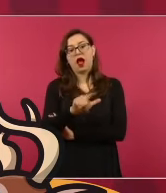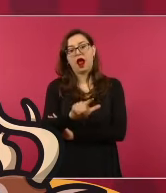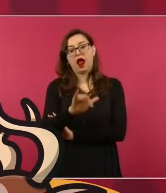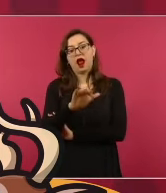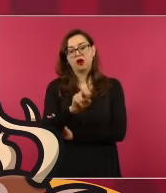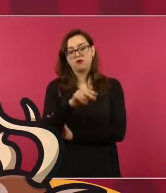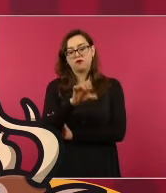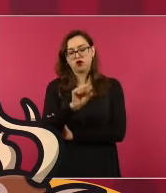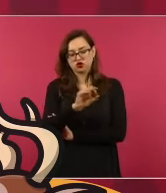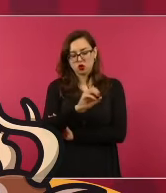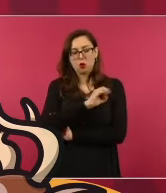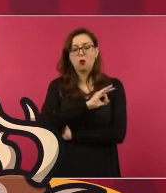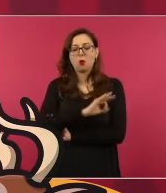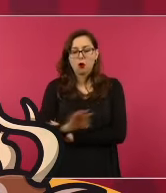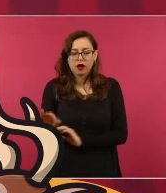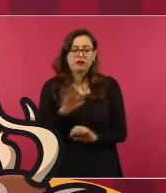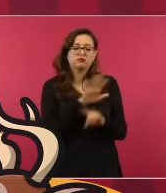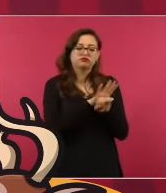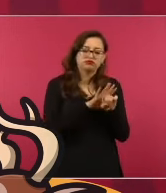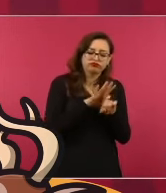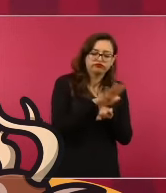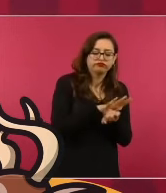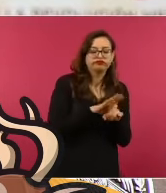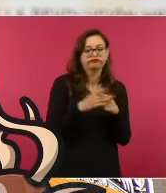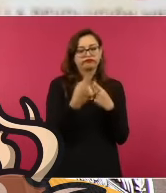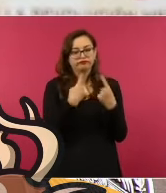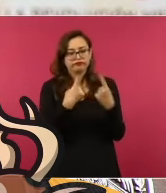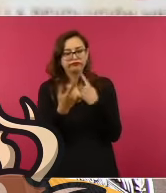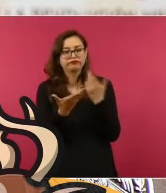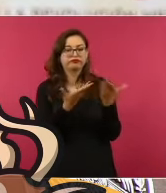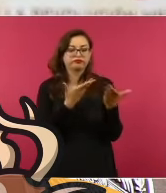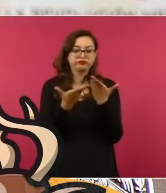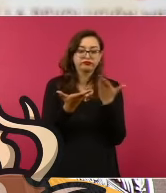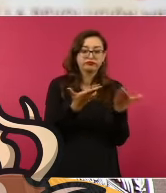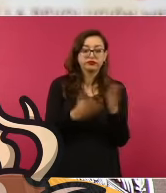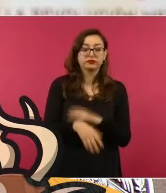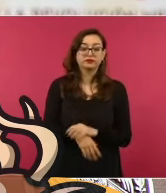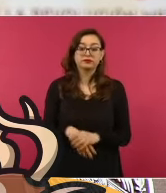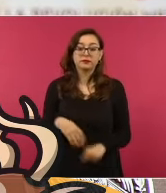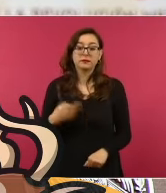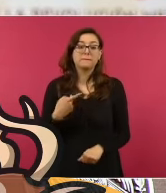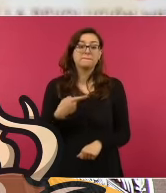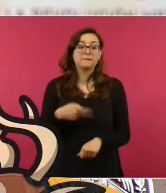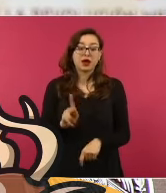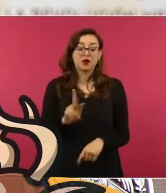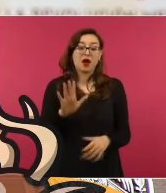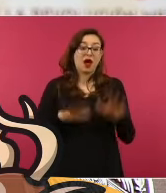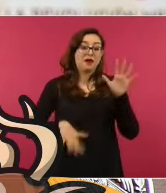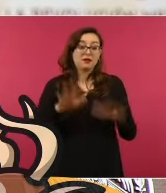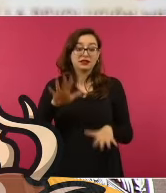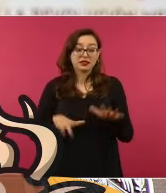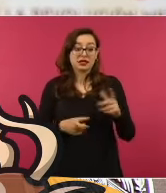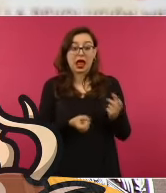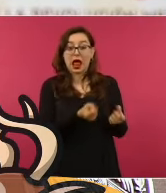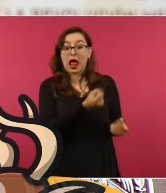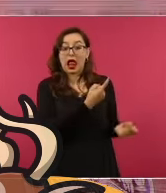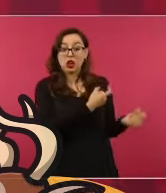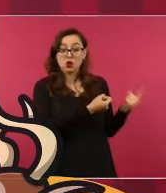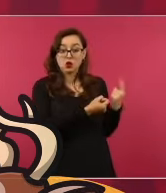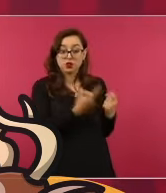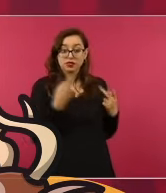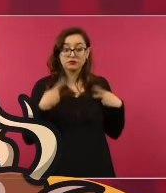convenza que hay veces que ni siquiera respetan a las autoridades tradicionales, a los